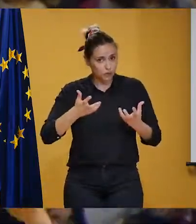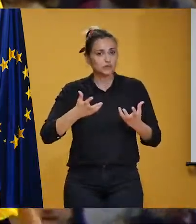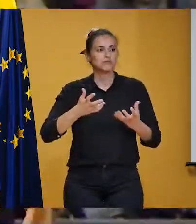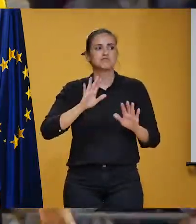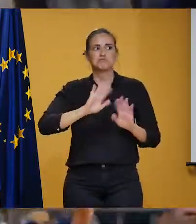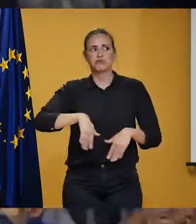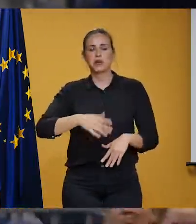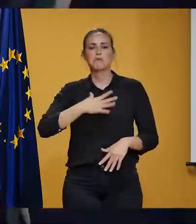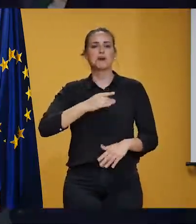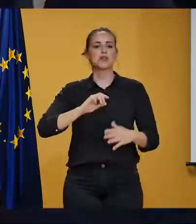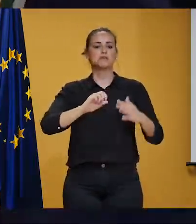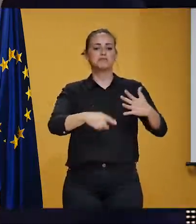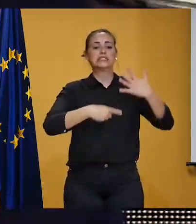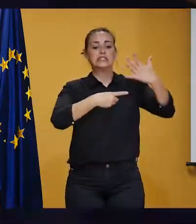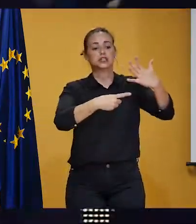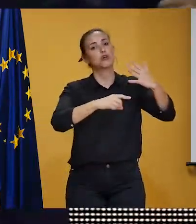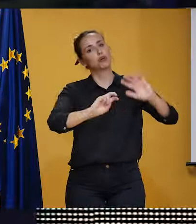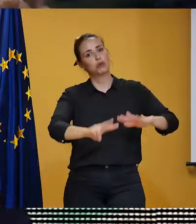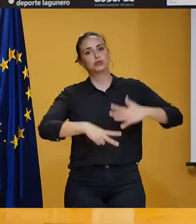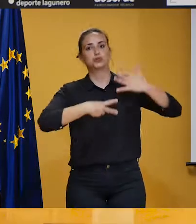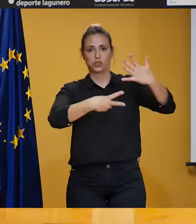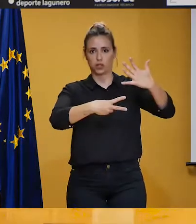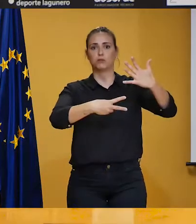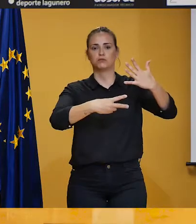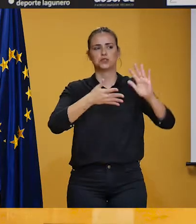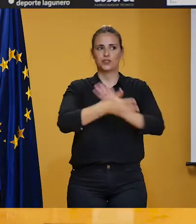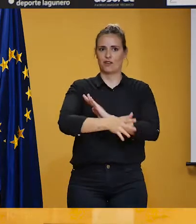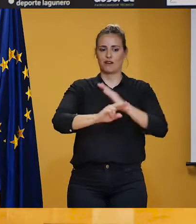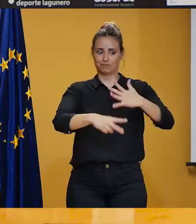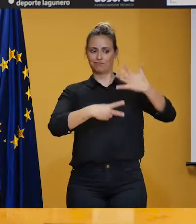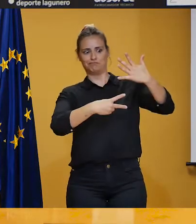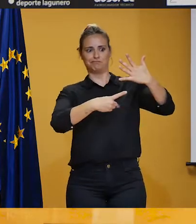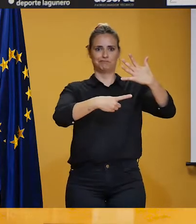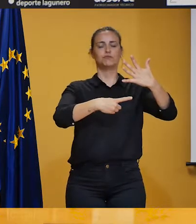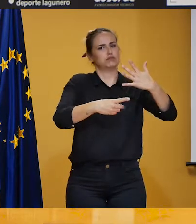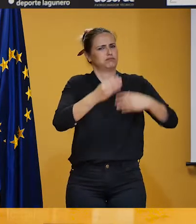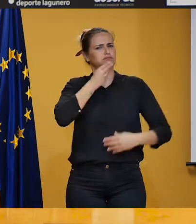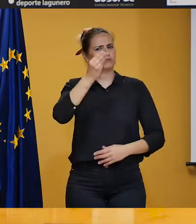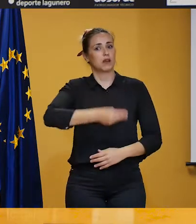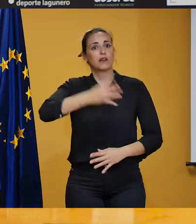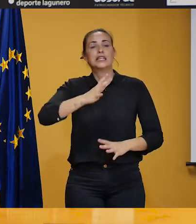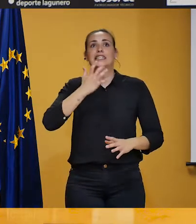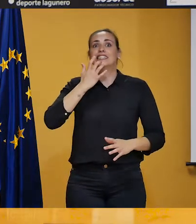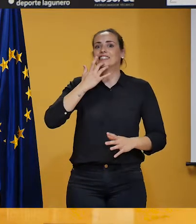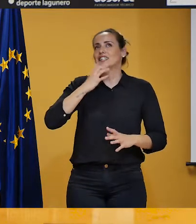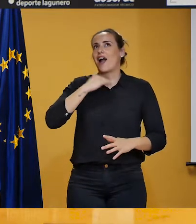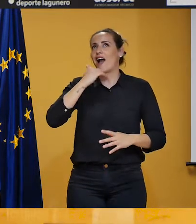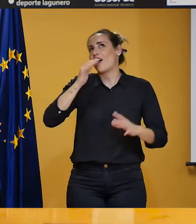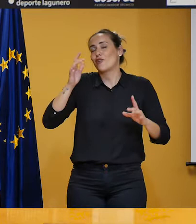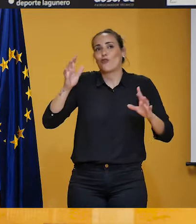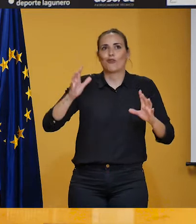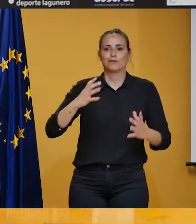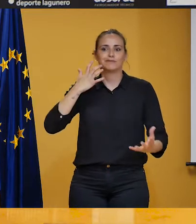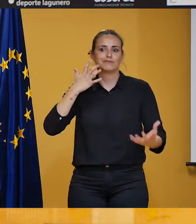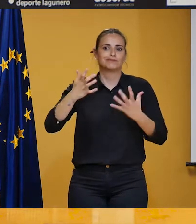porque si ganamos pues yo creo que tenemos en nuestra mano acabar sextos o séptimos que sería una posición extraordinaria. Y bueno,